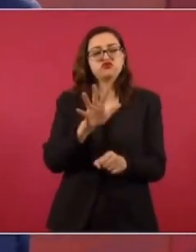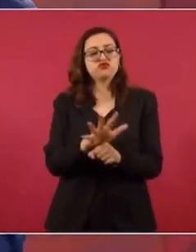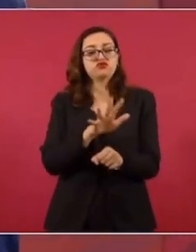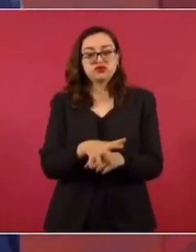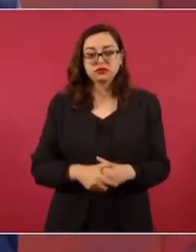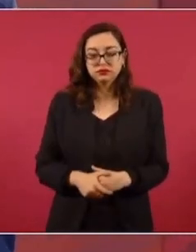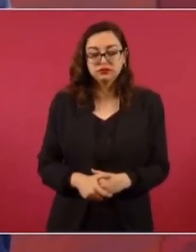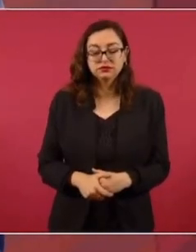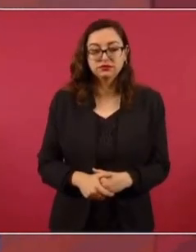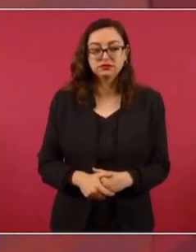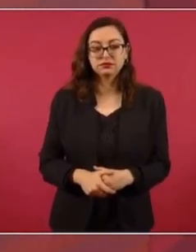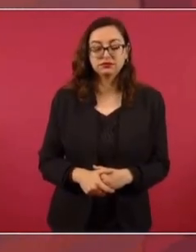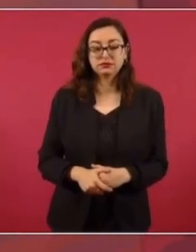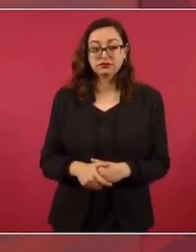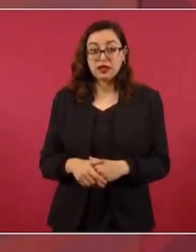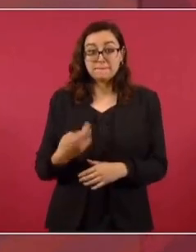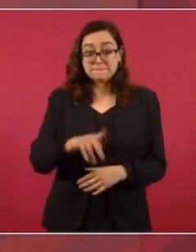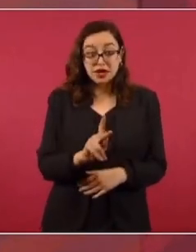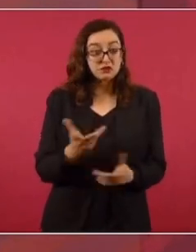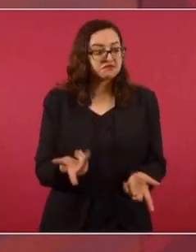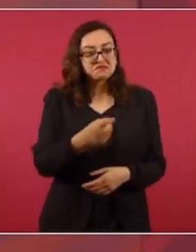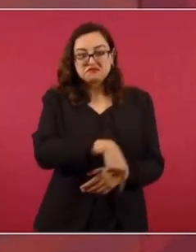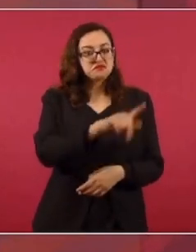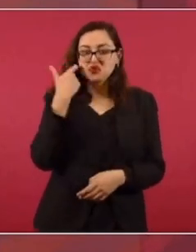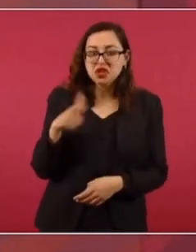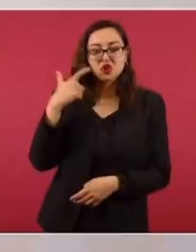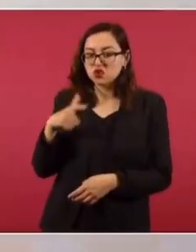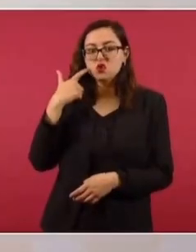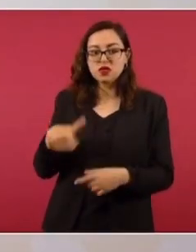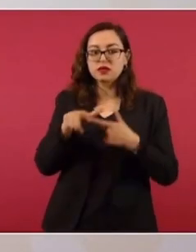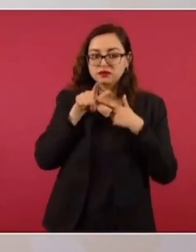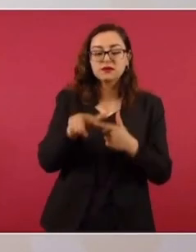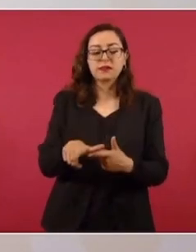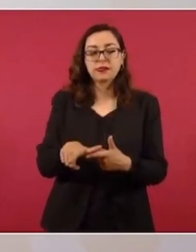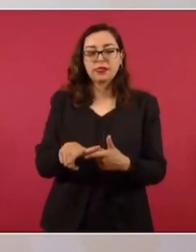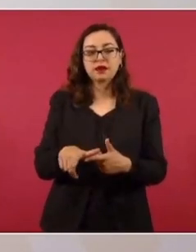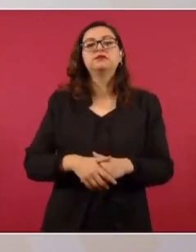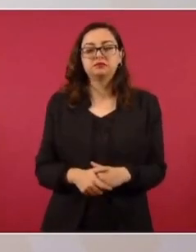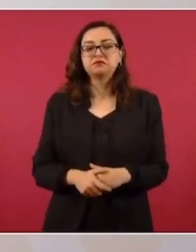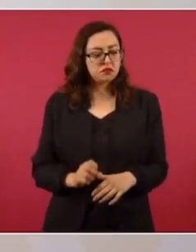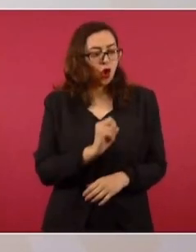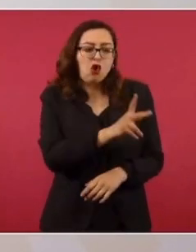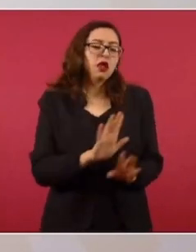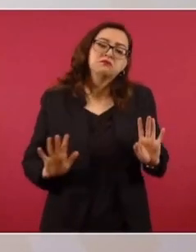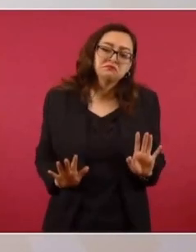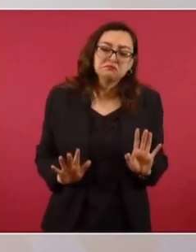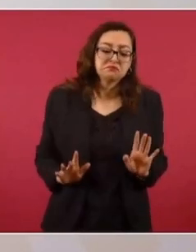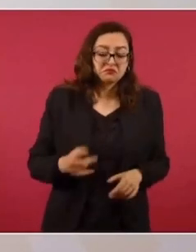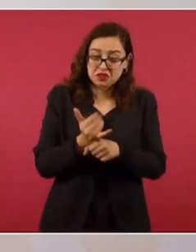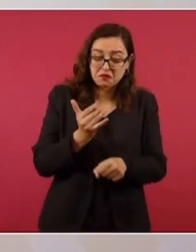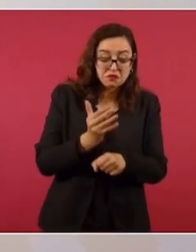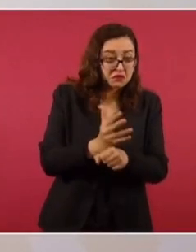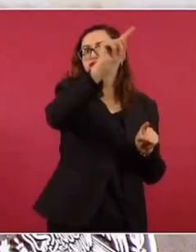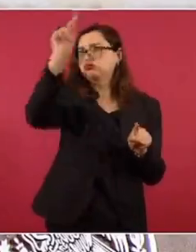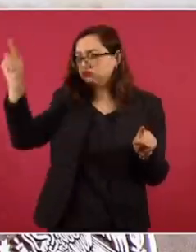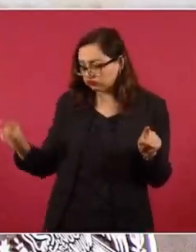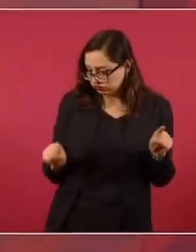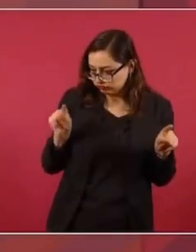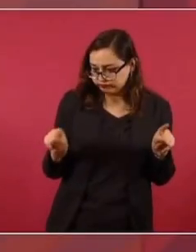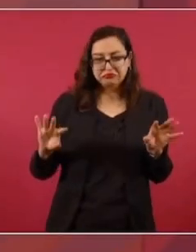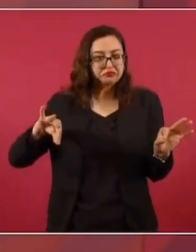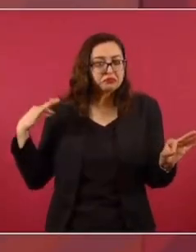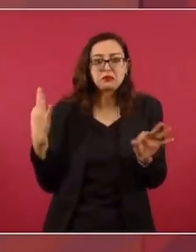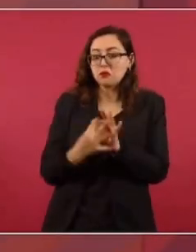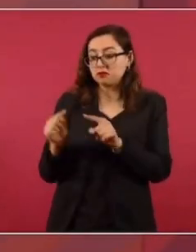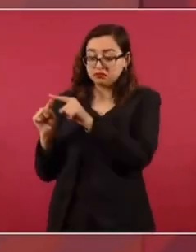Y si aún así hay bloqueos y no nos dejan, se queda el tren hasta Espujil. Y no